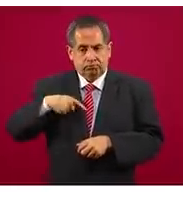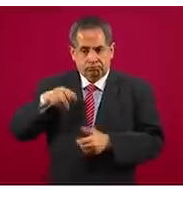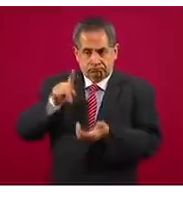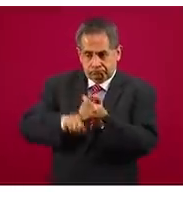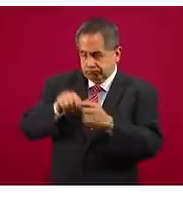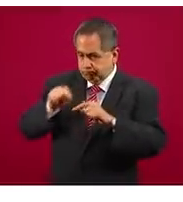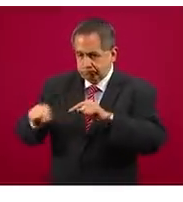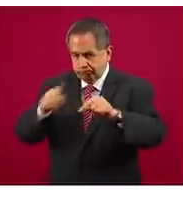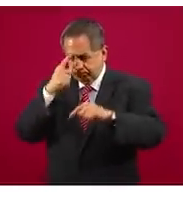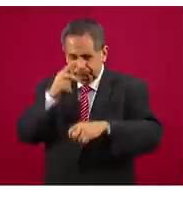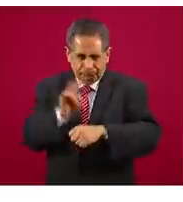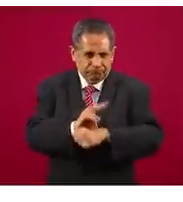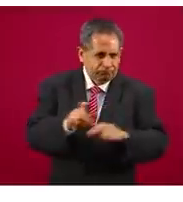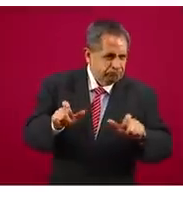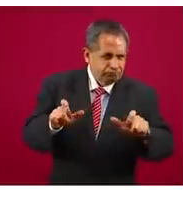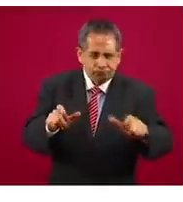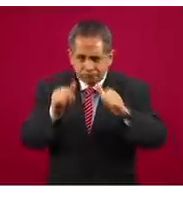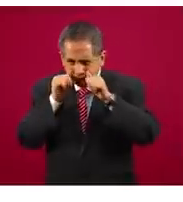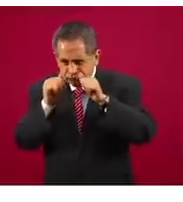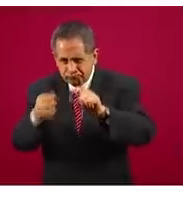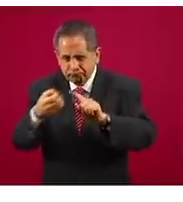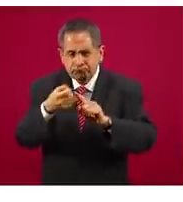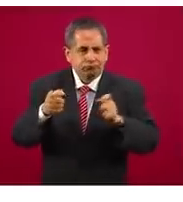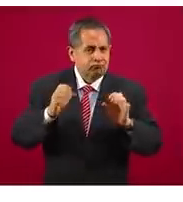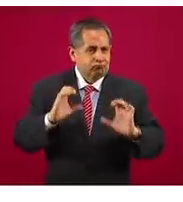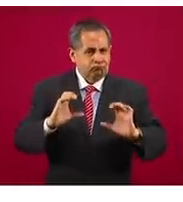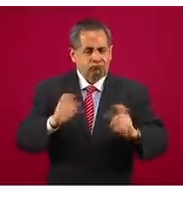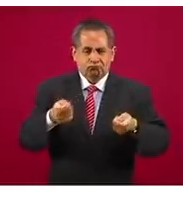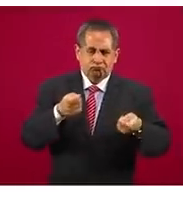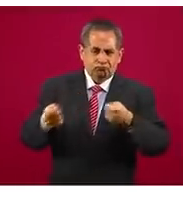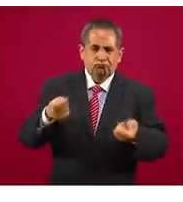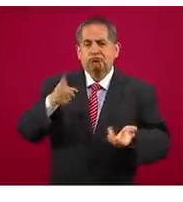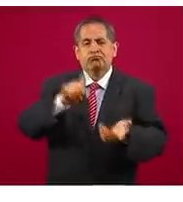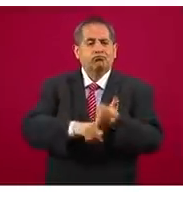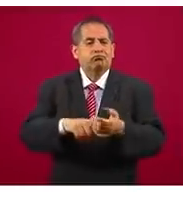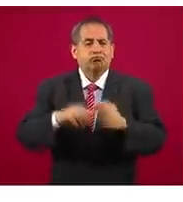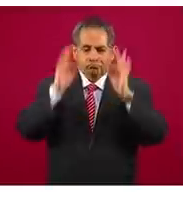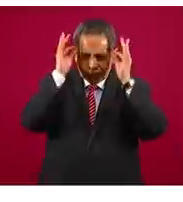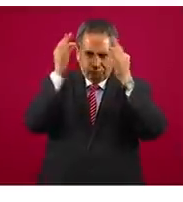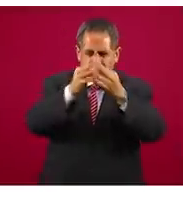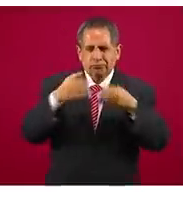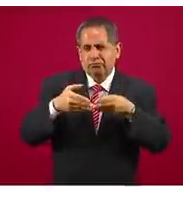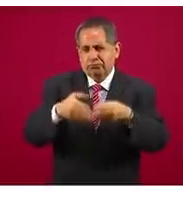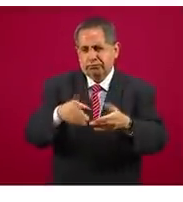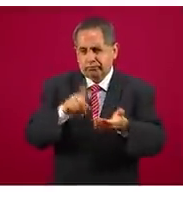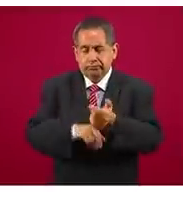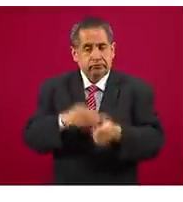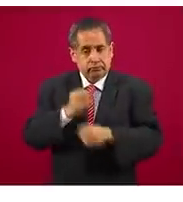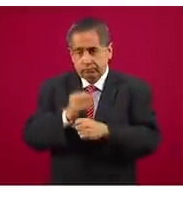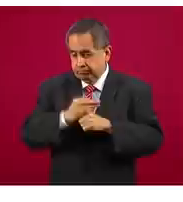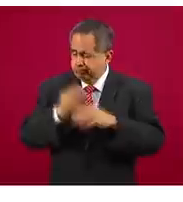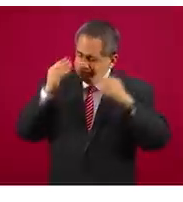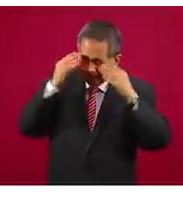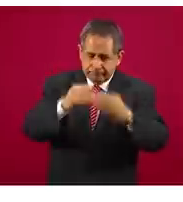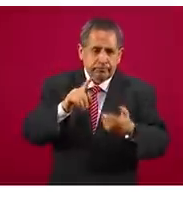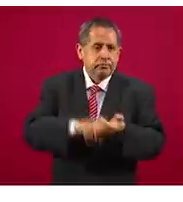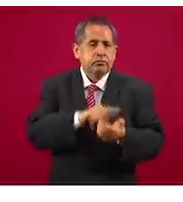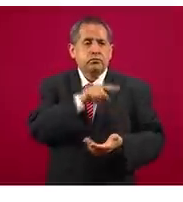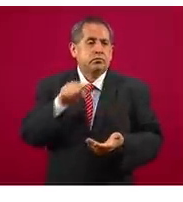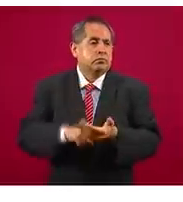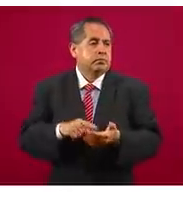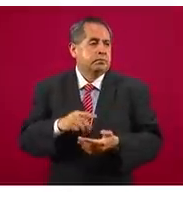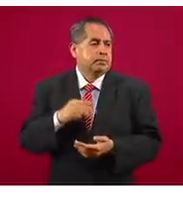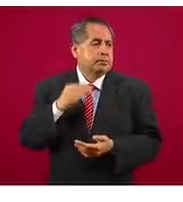es para ejercer vigilancia, inspección y control en el interior de recintos portuarios. Ahorita nos estamos abocando en Manzanillo,